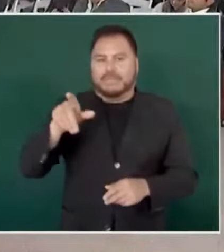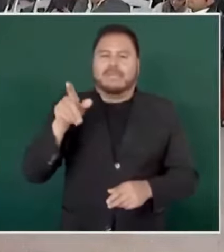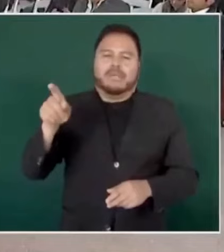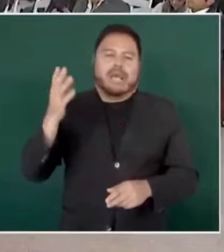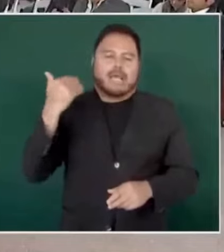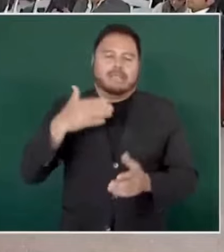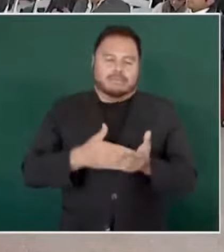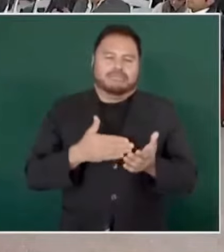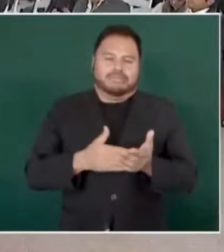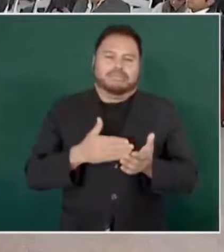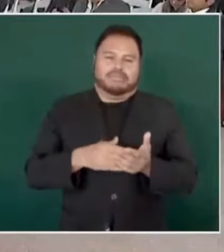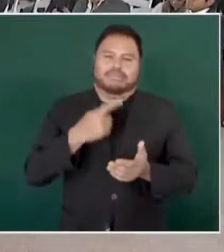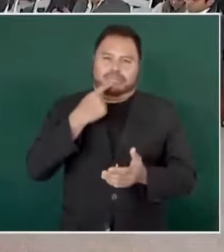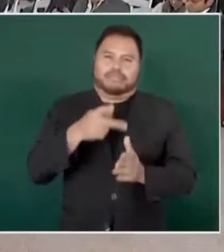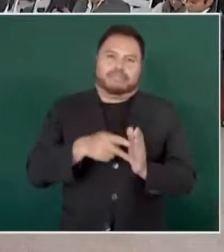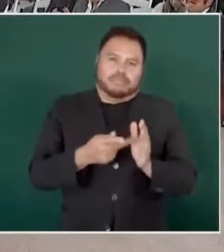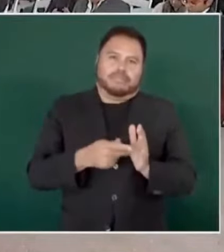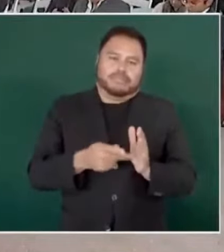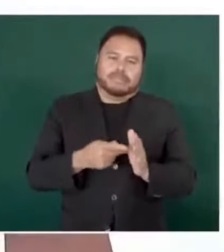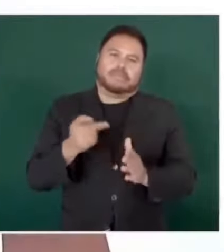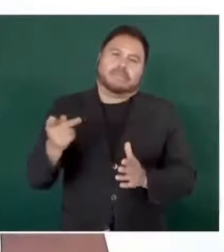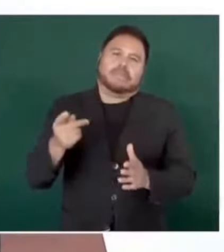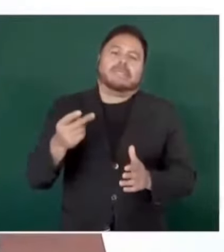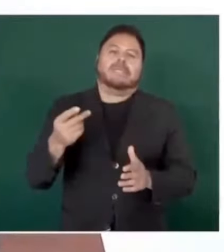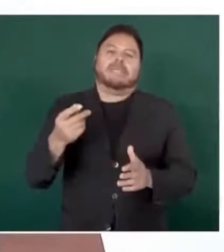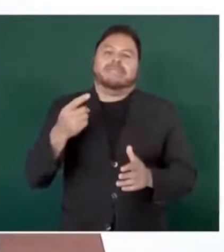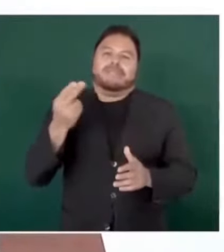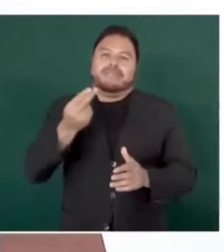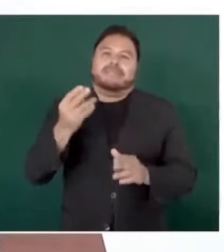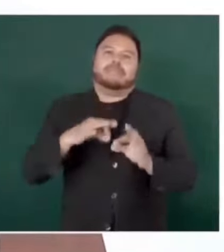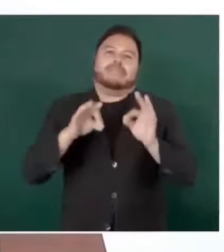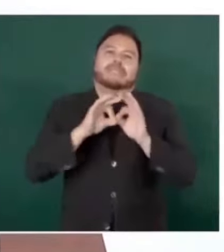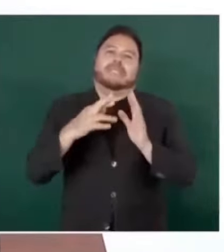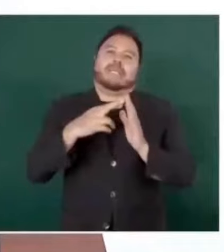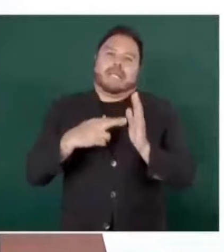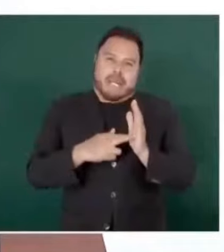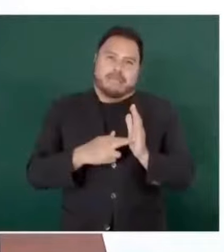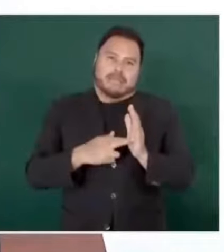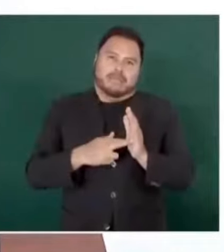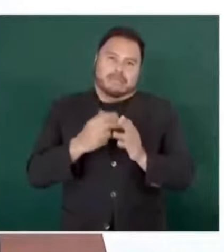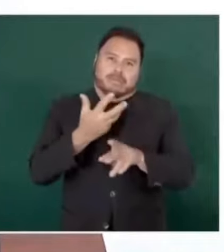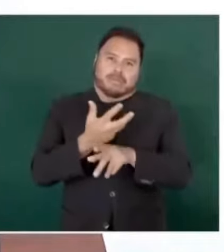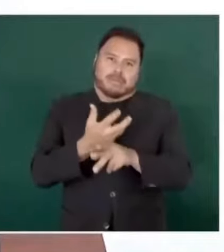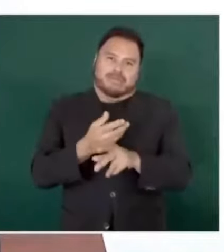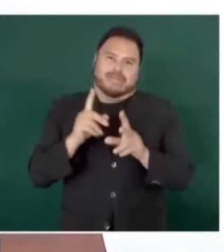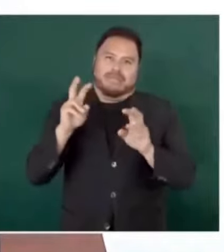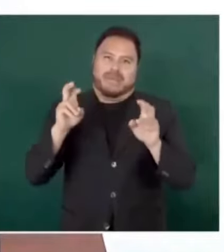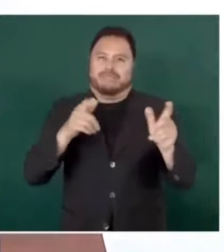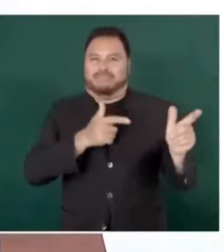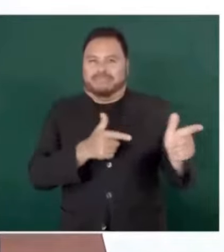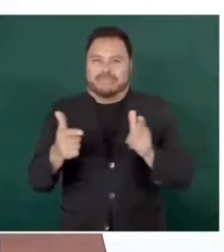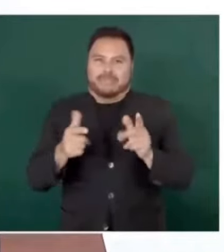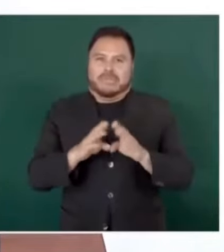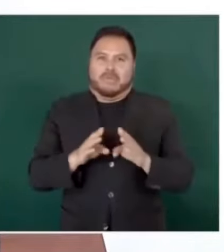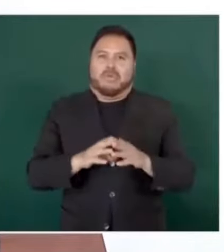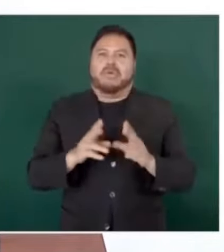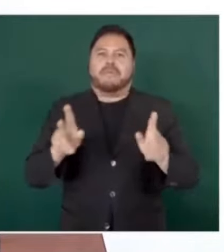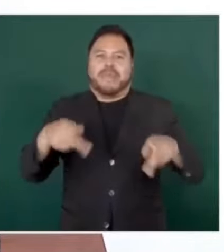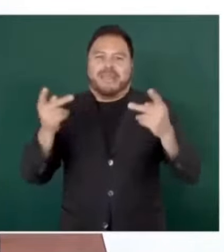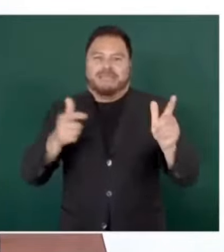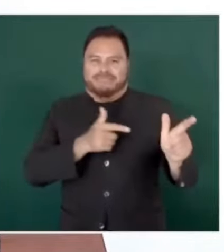en que se reglamente, se regularice todo lo que es la venta de las armas